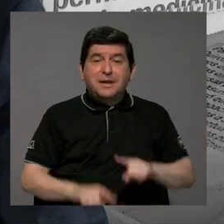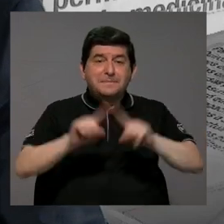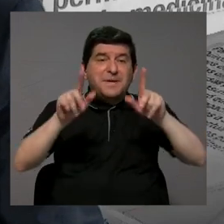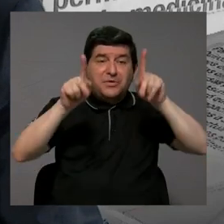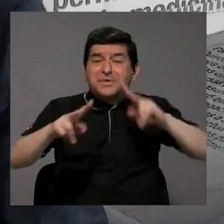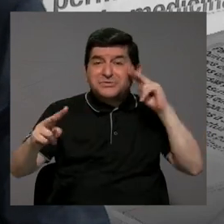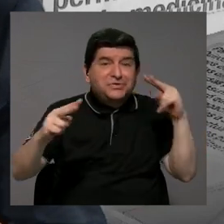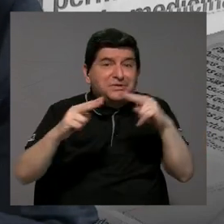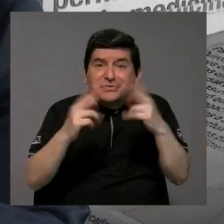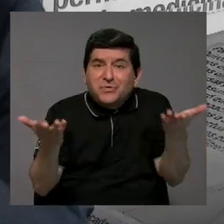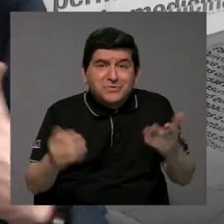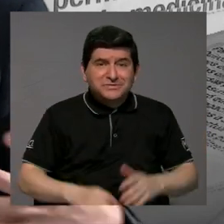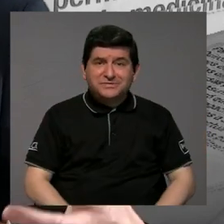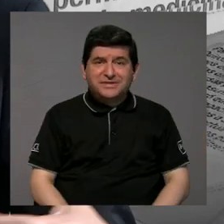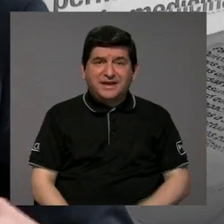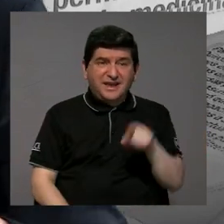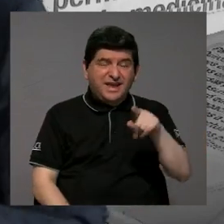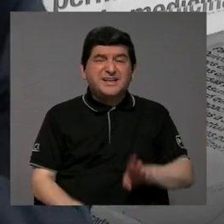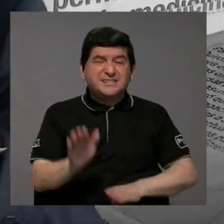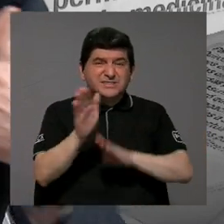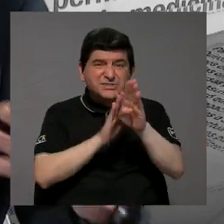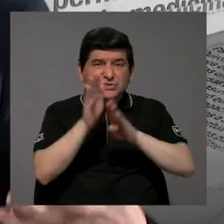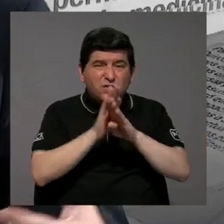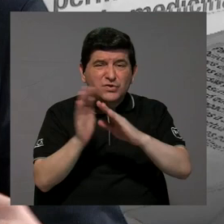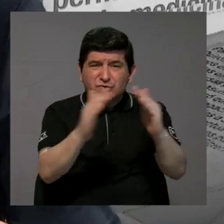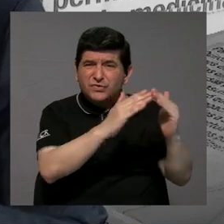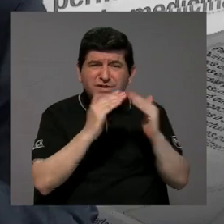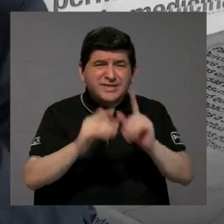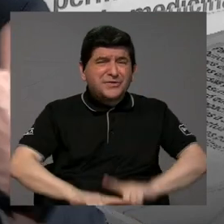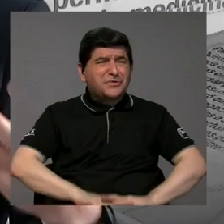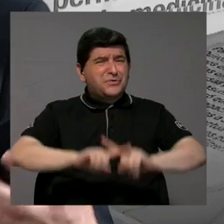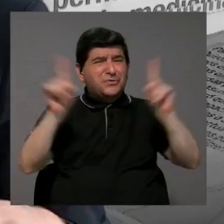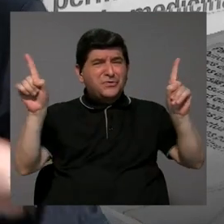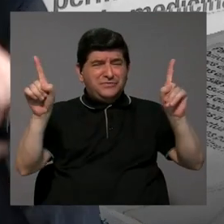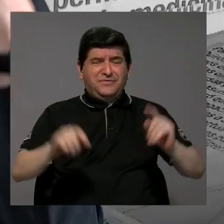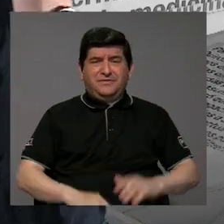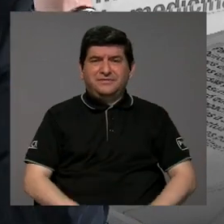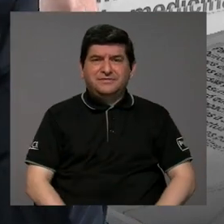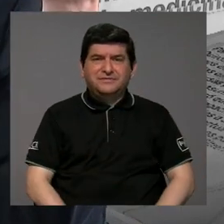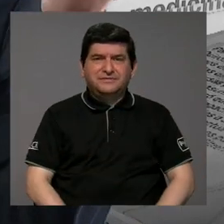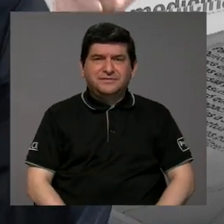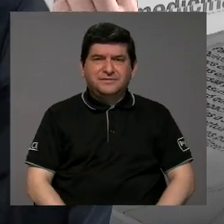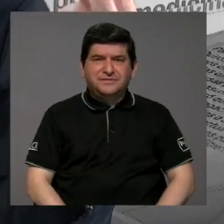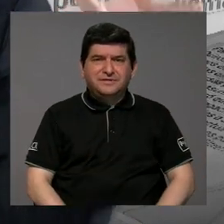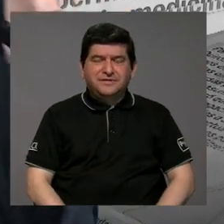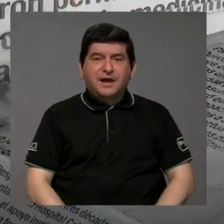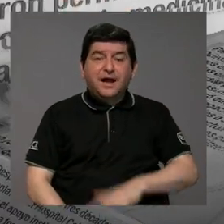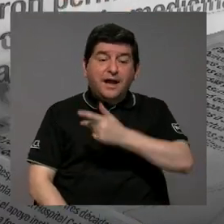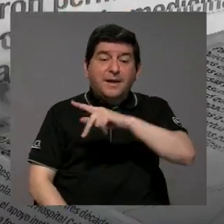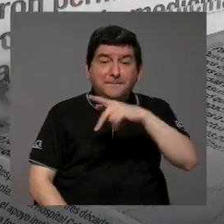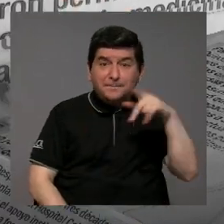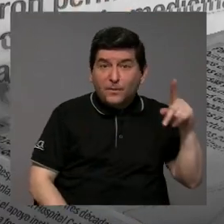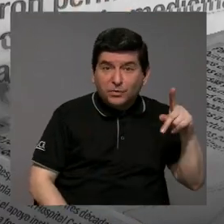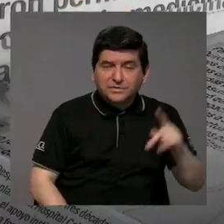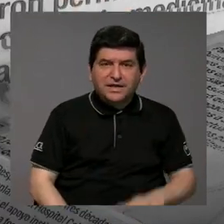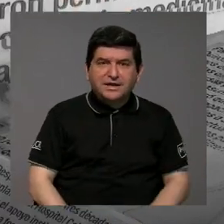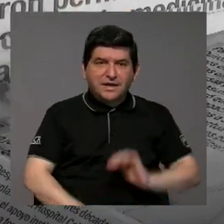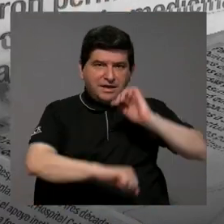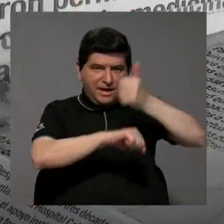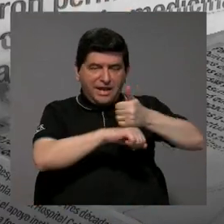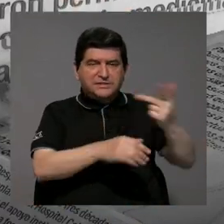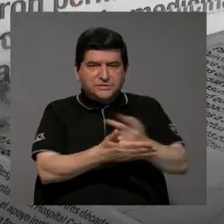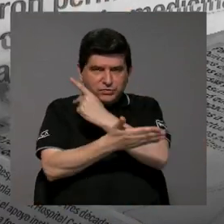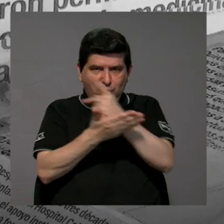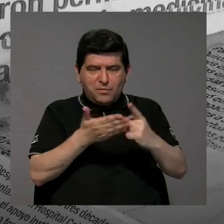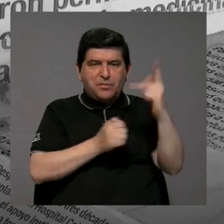conocen. Correcto. Y eso tiene que ver con un desarrollo demográfico muy distinto que cuando Punta Arenas se